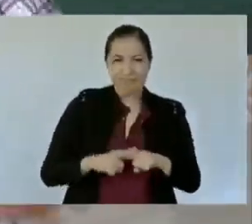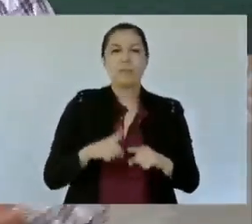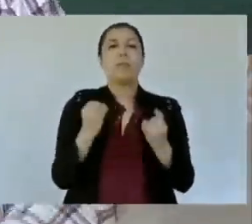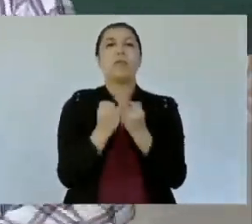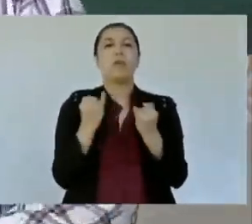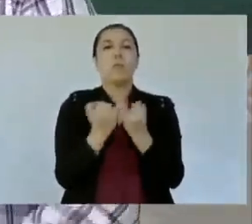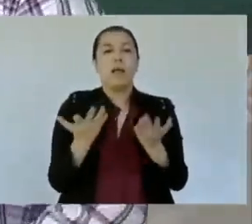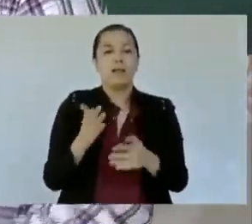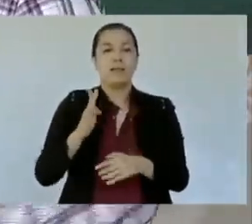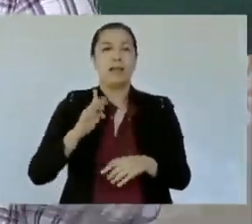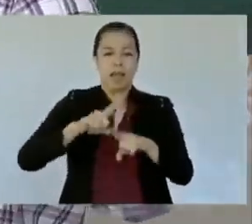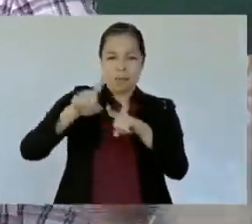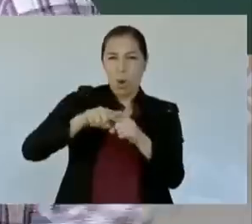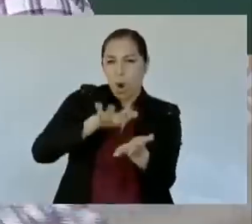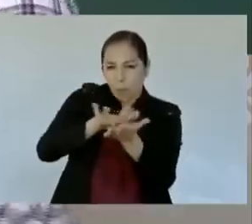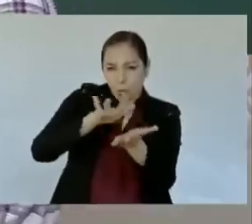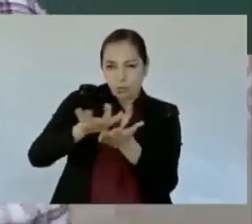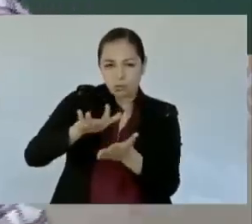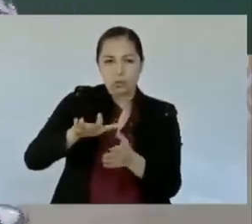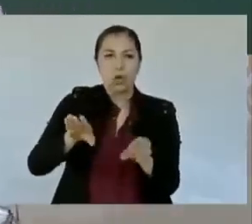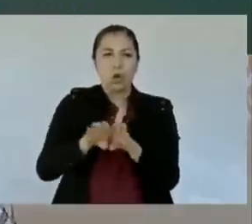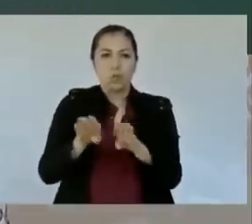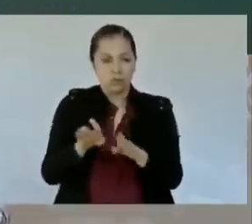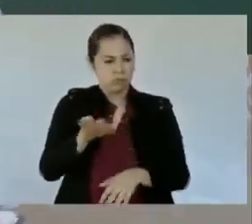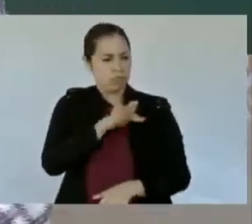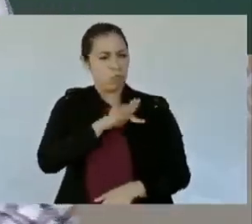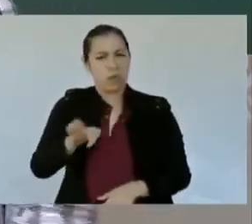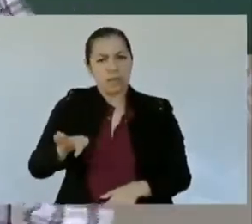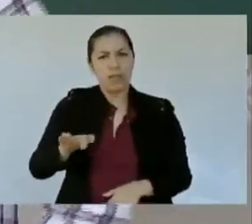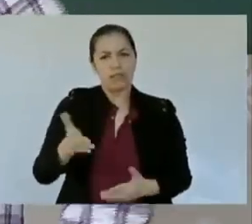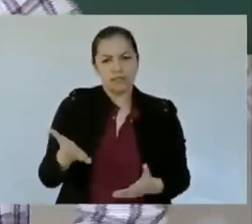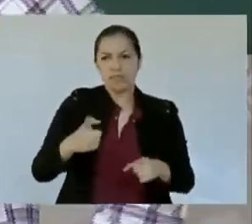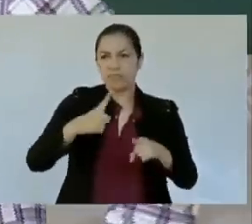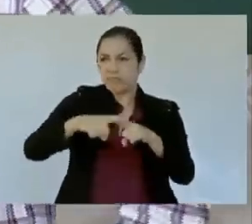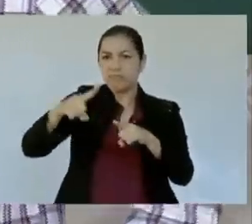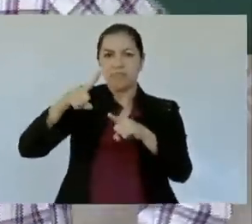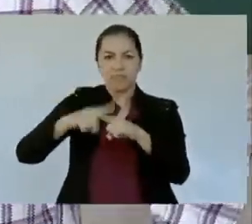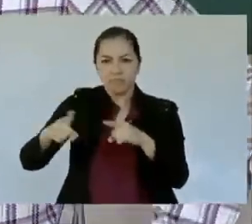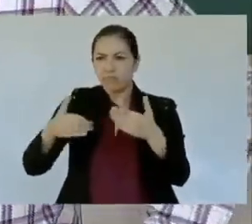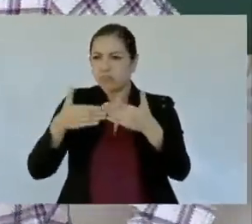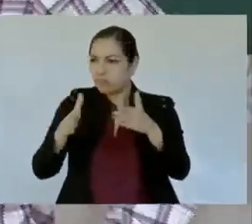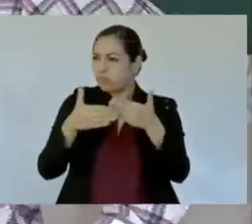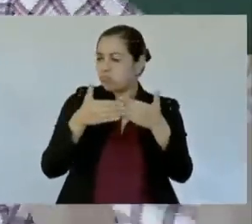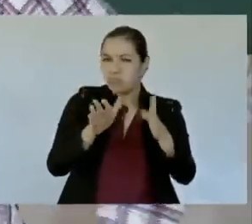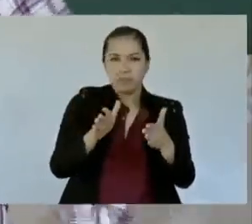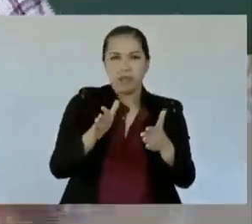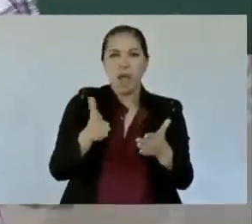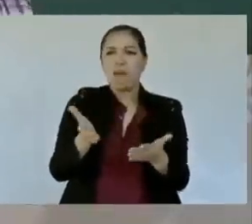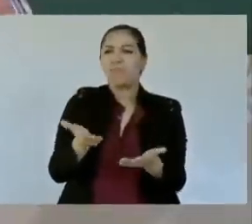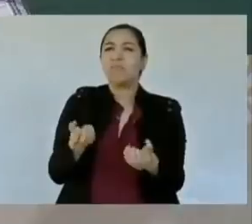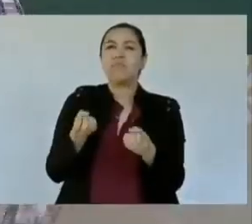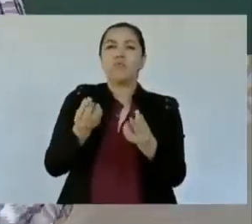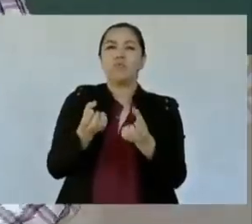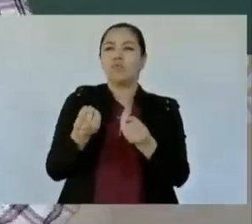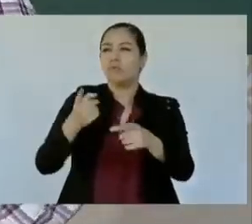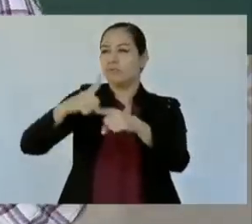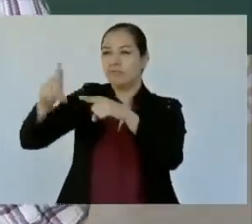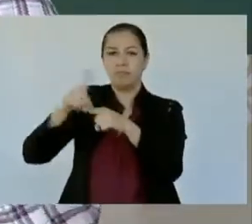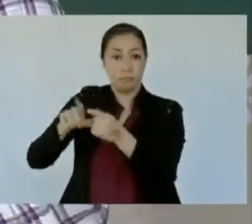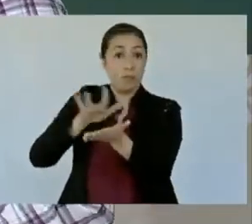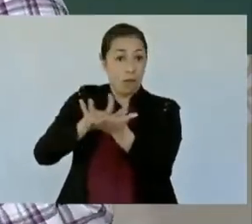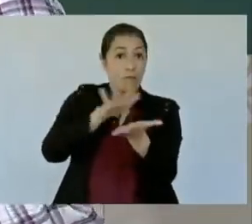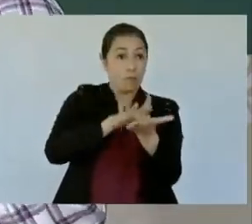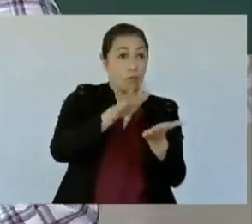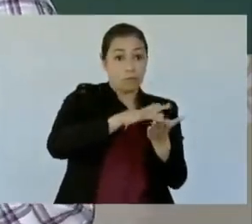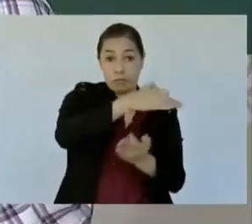tránsito y estas posibilidades que se abren, va a ser un ingreso, un gran apoyo que va a